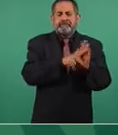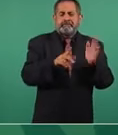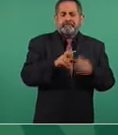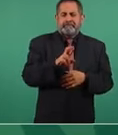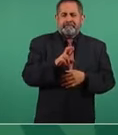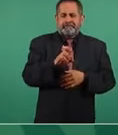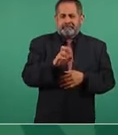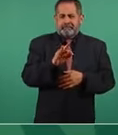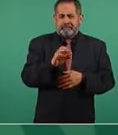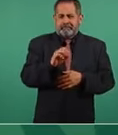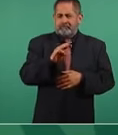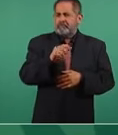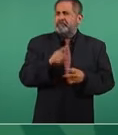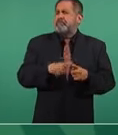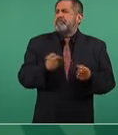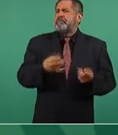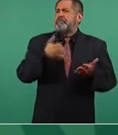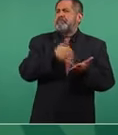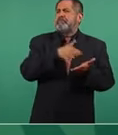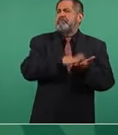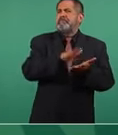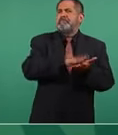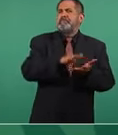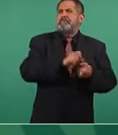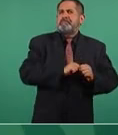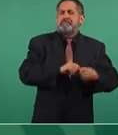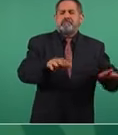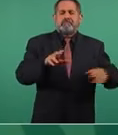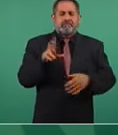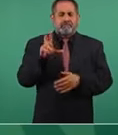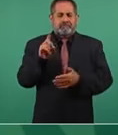tiraje del reforma debe de ser 30 mil